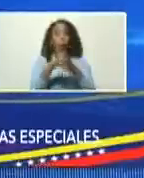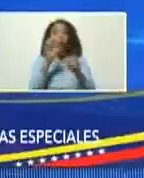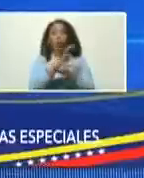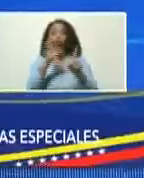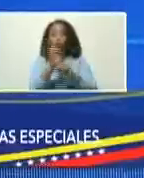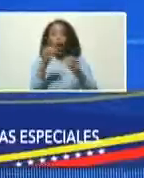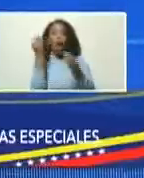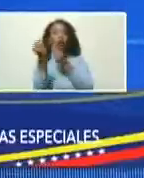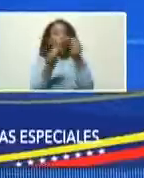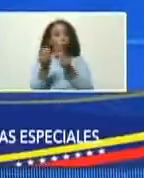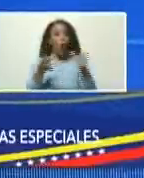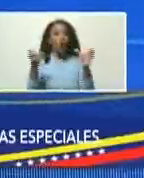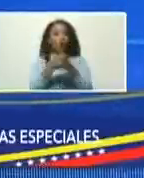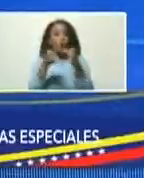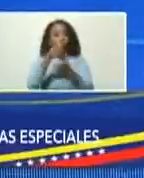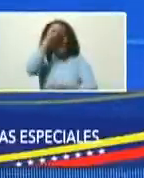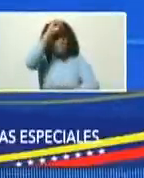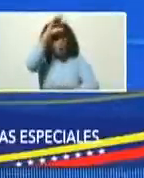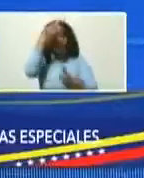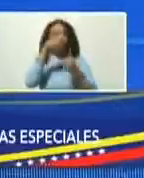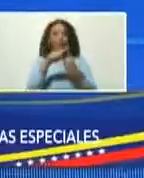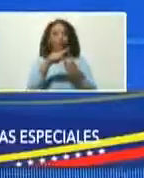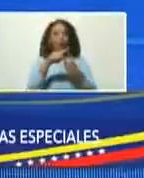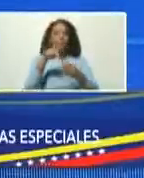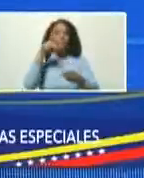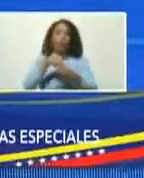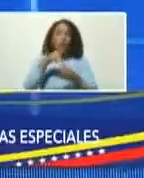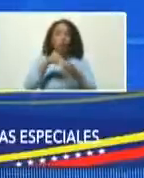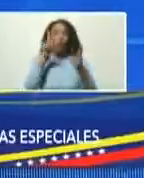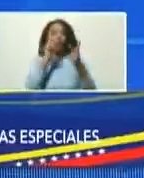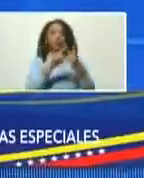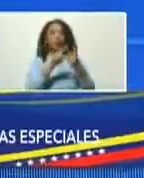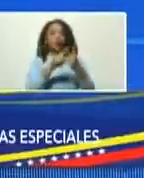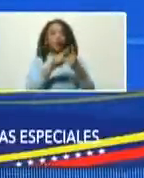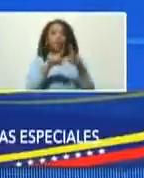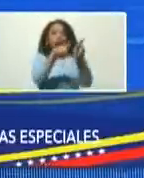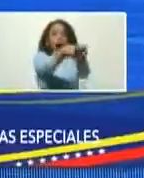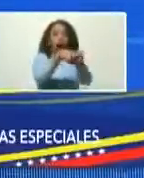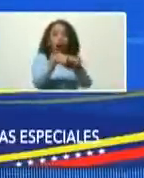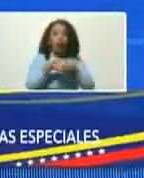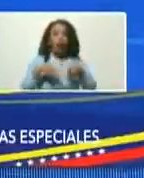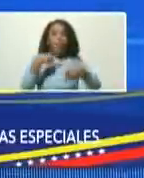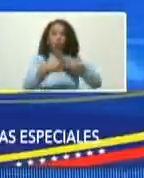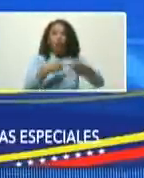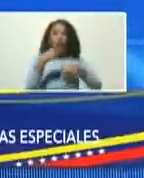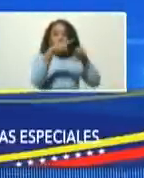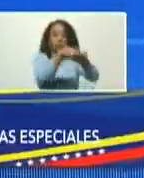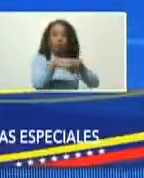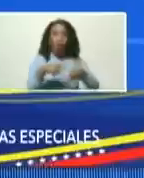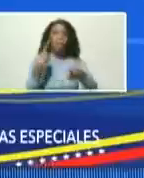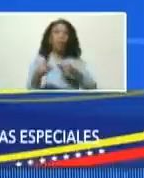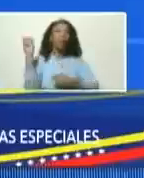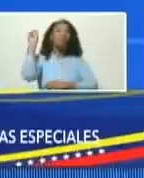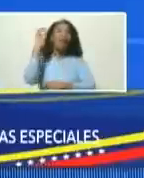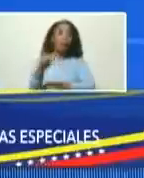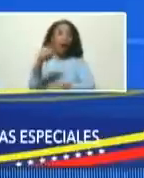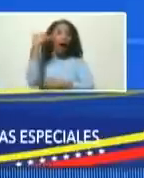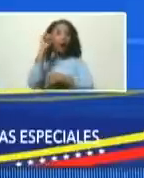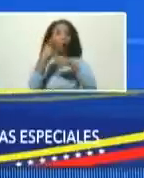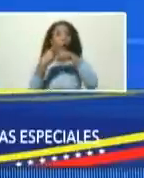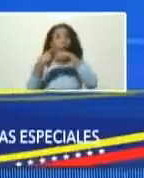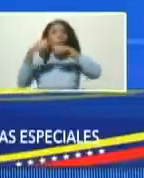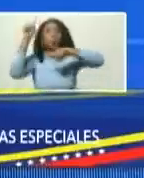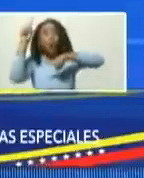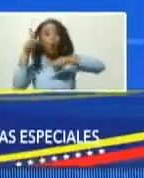como el sector minero, sector petrolero y sector agrícola, producción agrícola, pero también en otros sectores